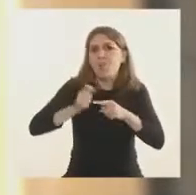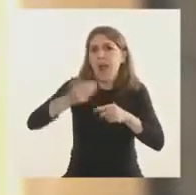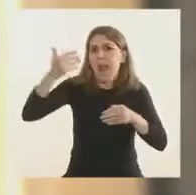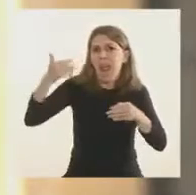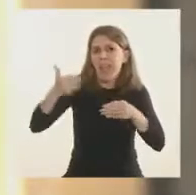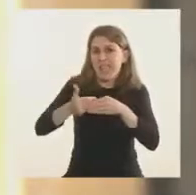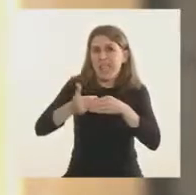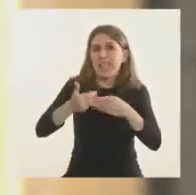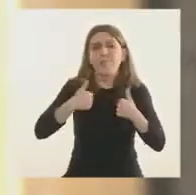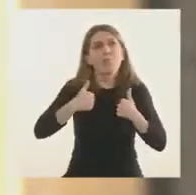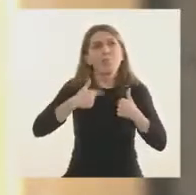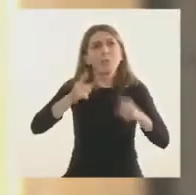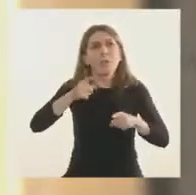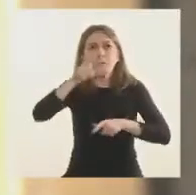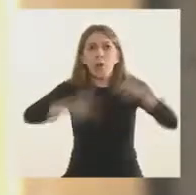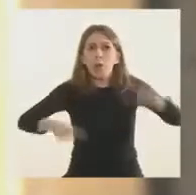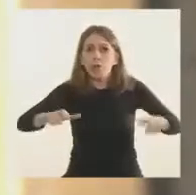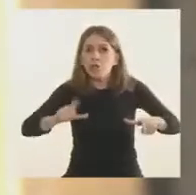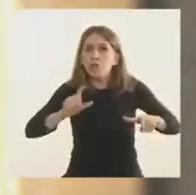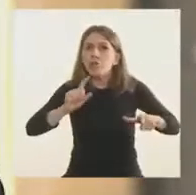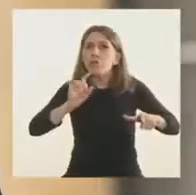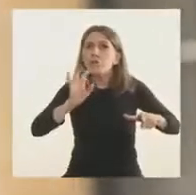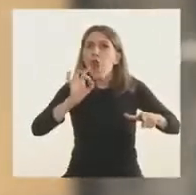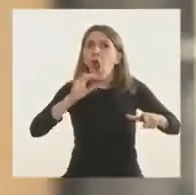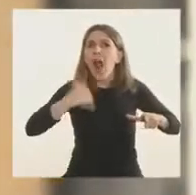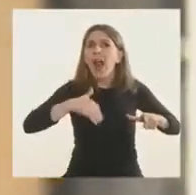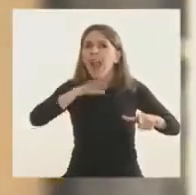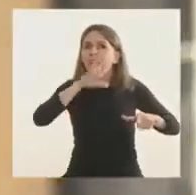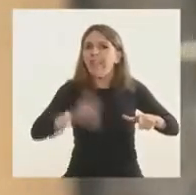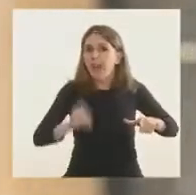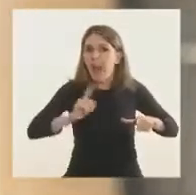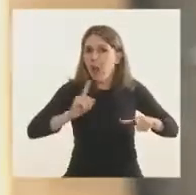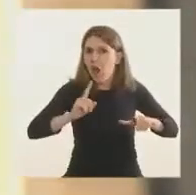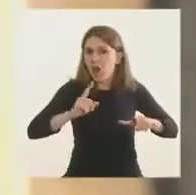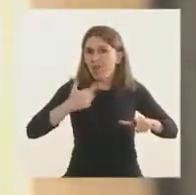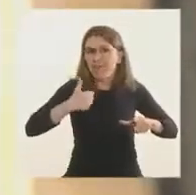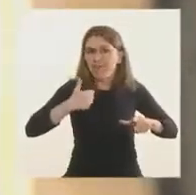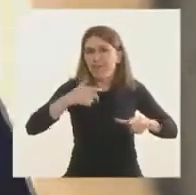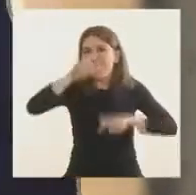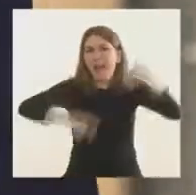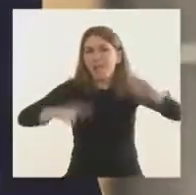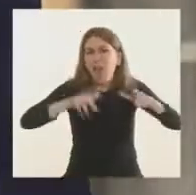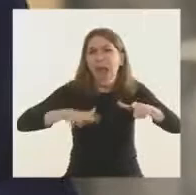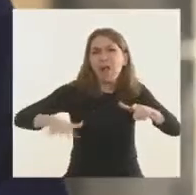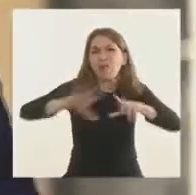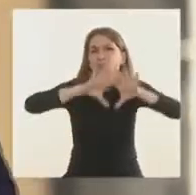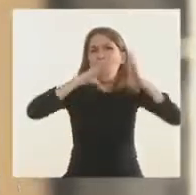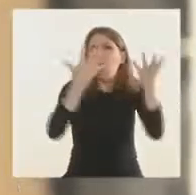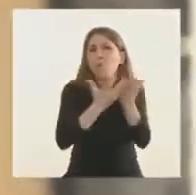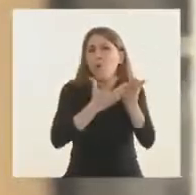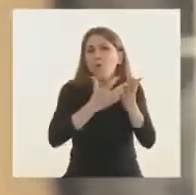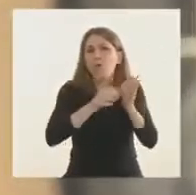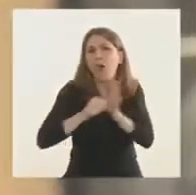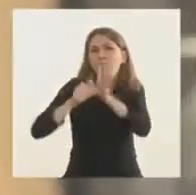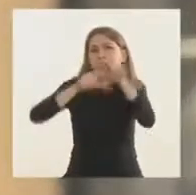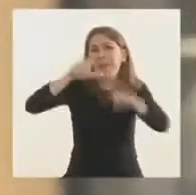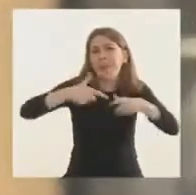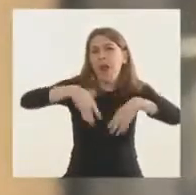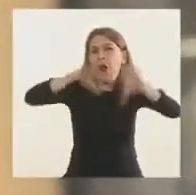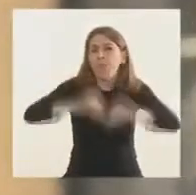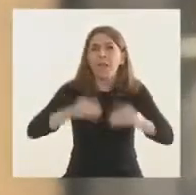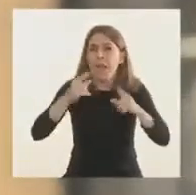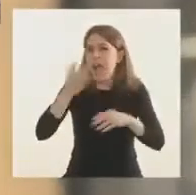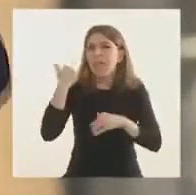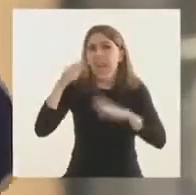enfrentamos los argentinos solos, lo enfrenta la humanidad. Decía anoche, hablando con un grupo de empresarios,